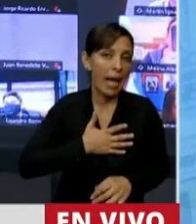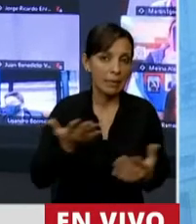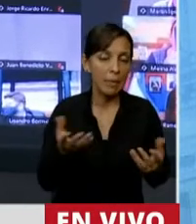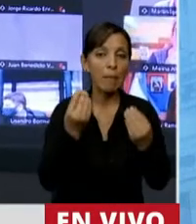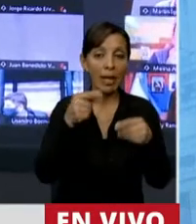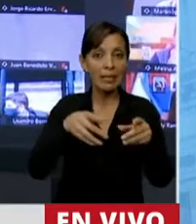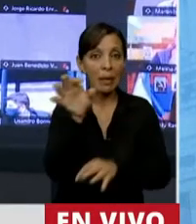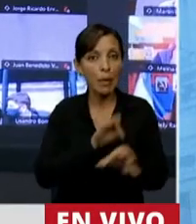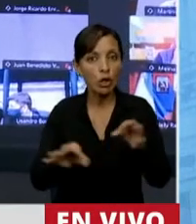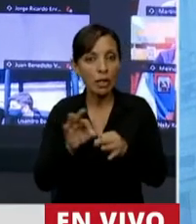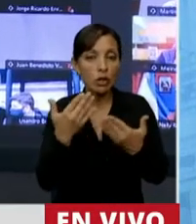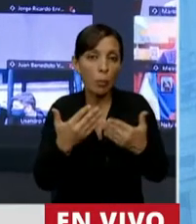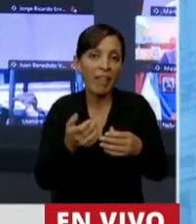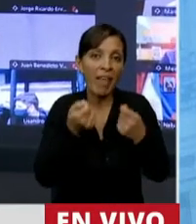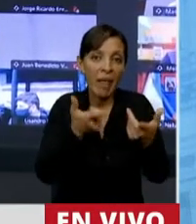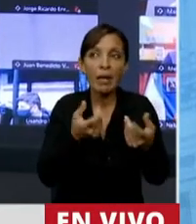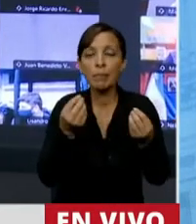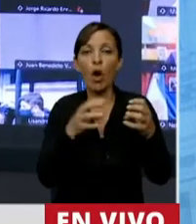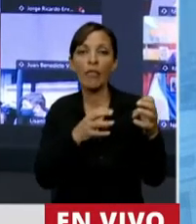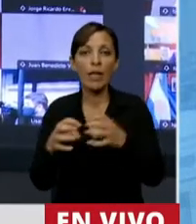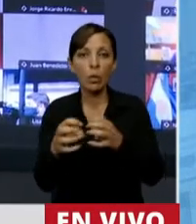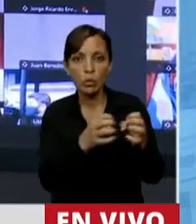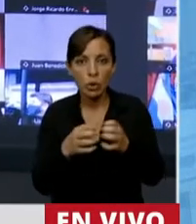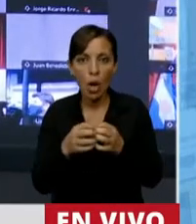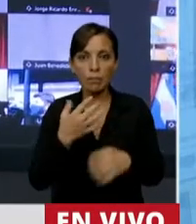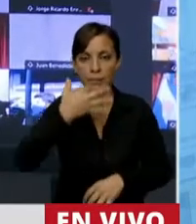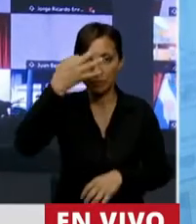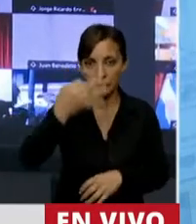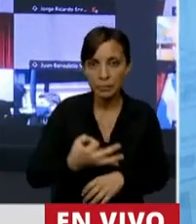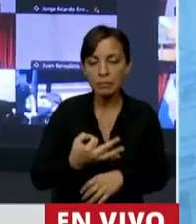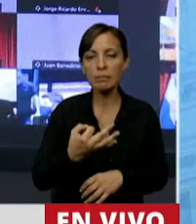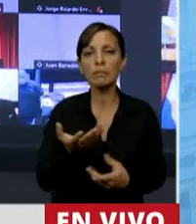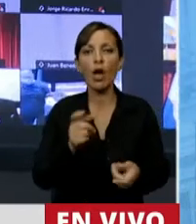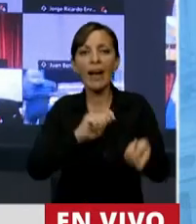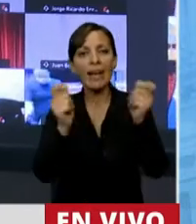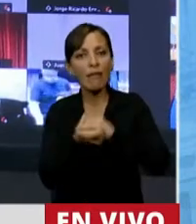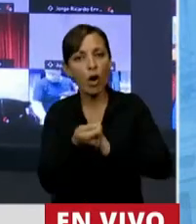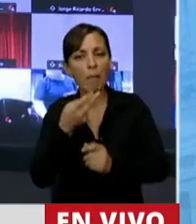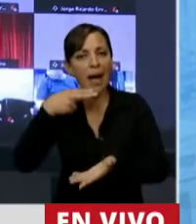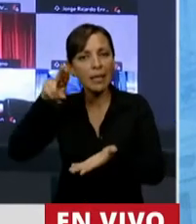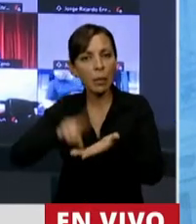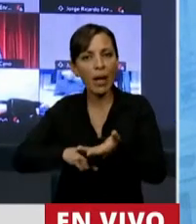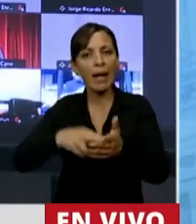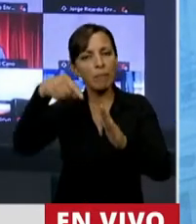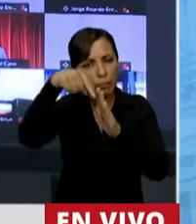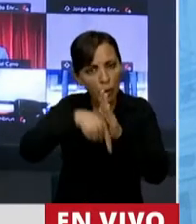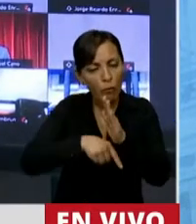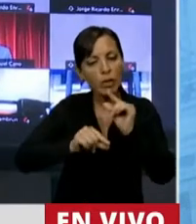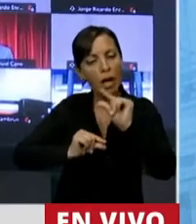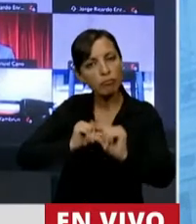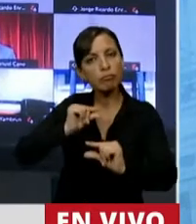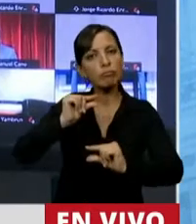plantea se podría haber dado en el marco de una discusión real. De una reforma tributaria amplia y progresiva.